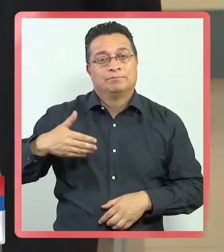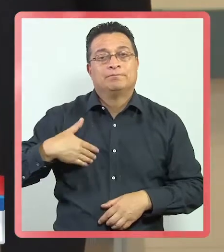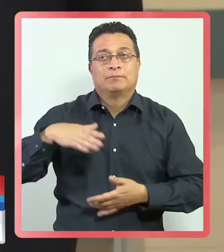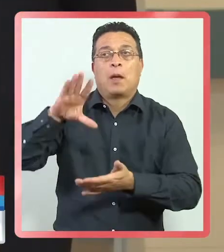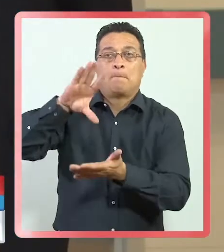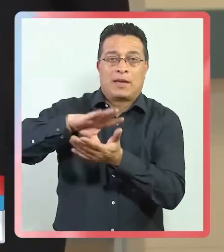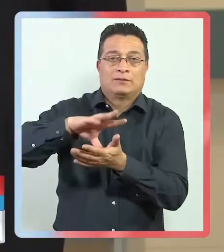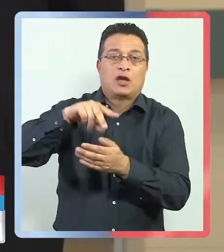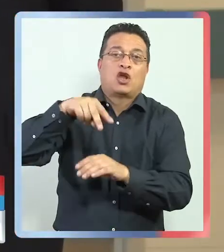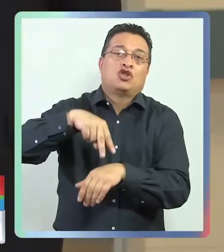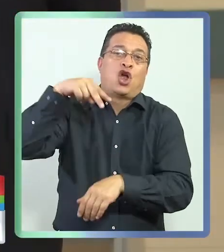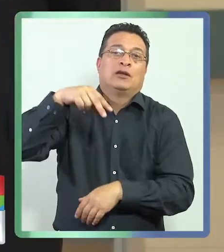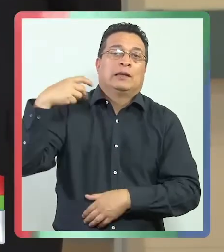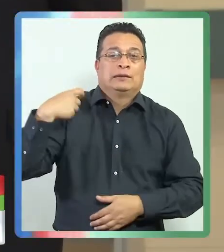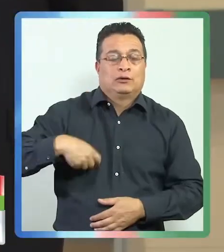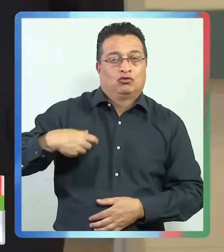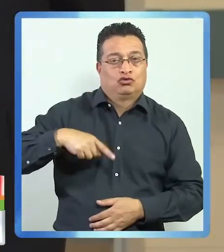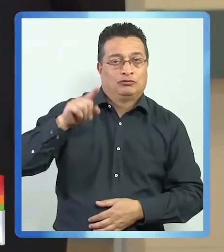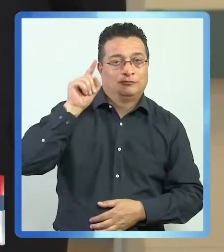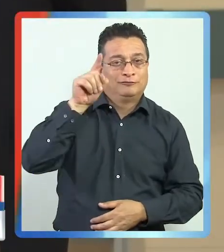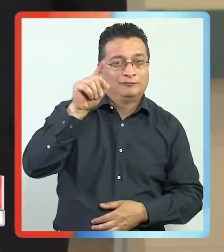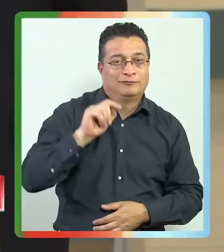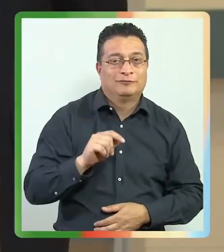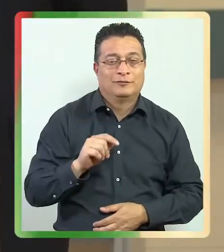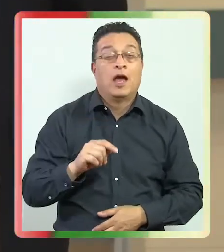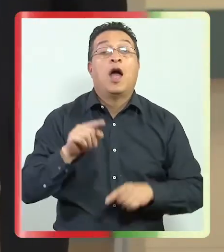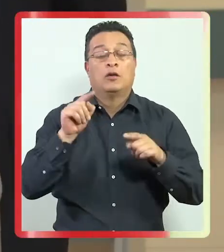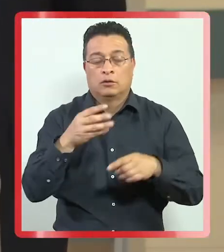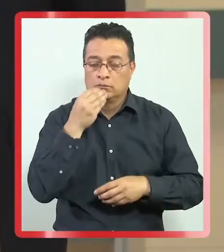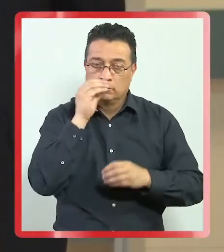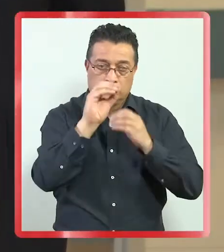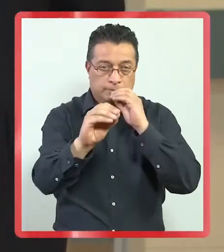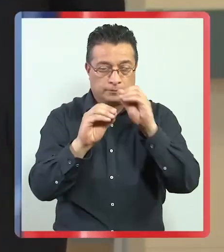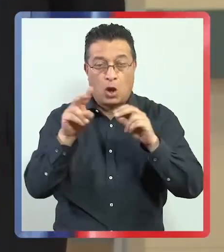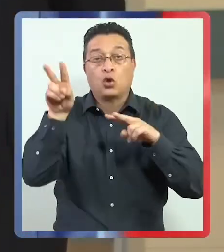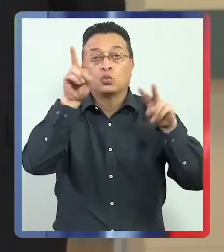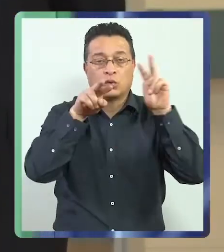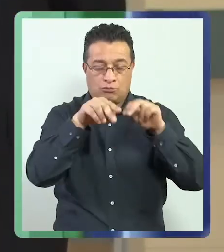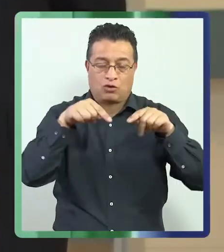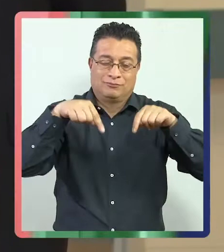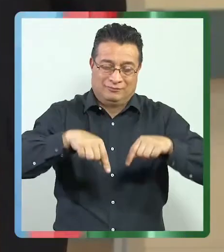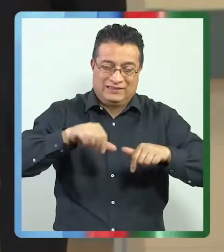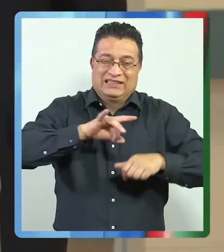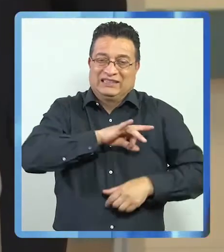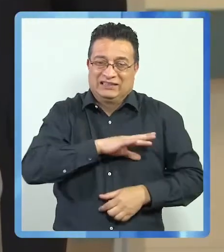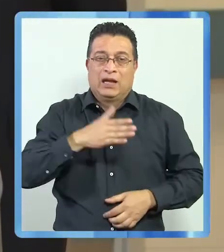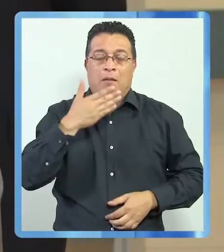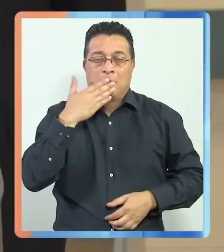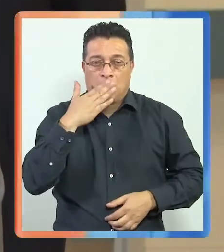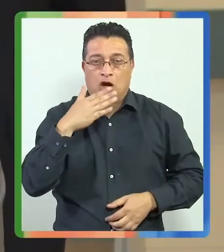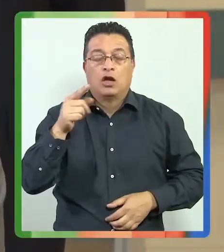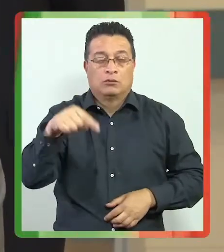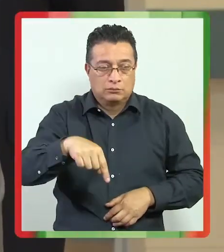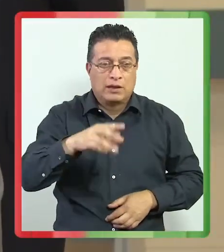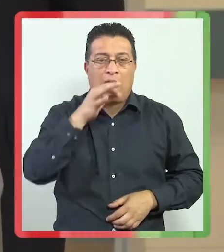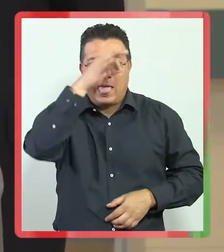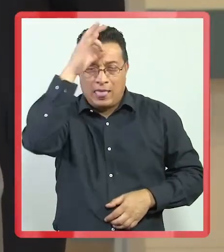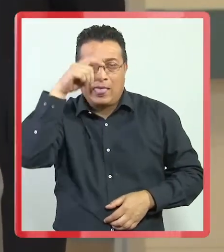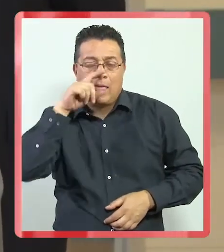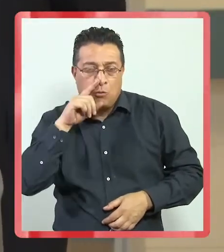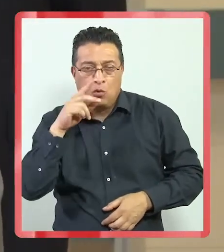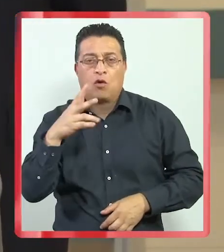país del norte, Estados Unidos. Entonces yo llamo a que hagamos turismo nacional mejor. Que vengan aquí a Temuco, a Villarrica,